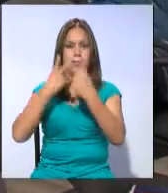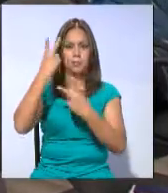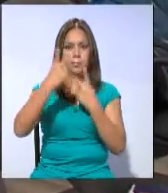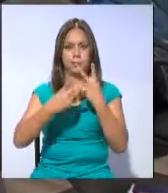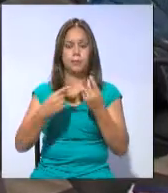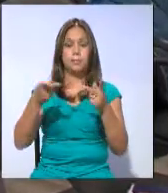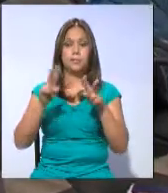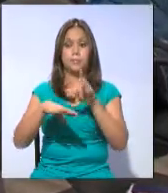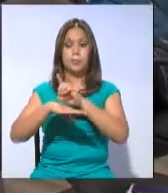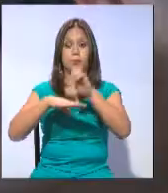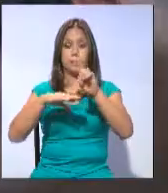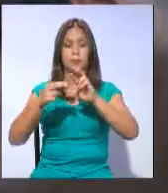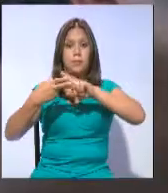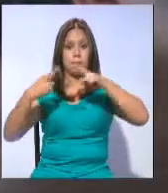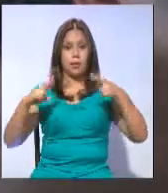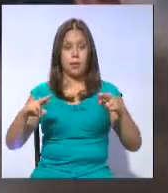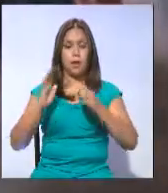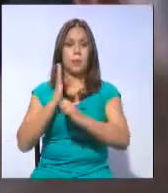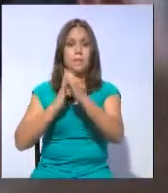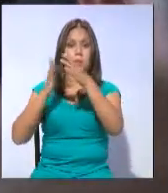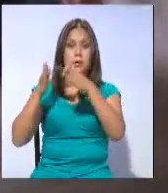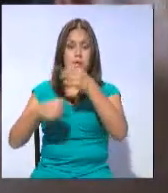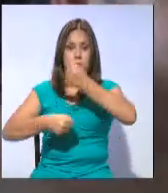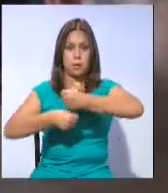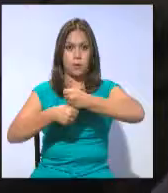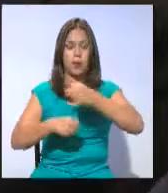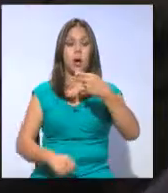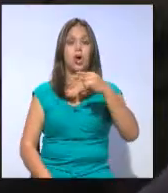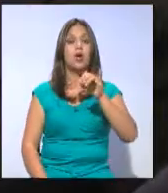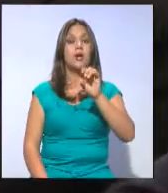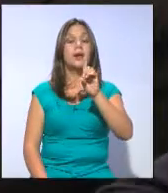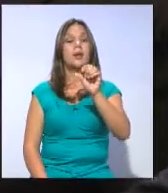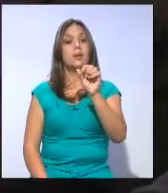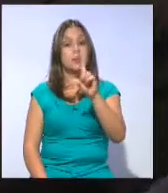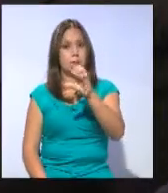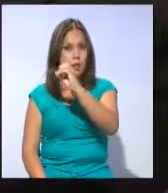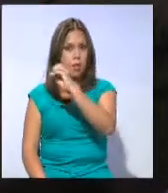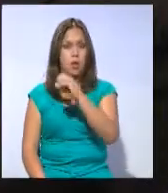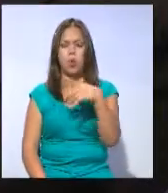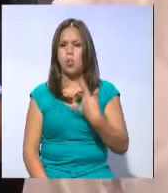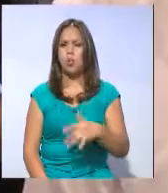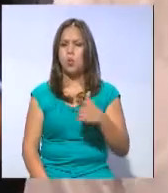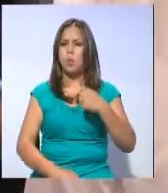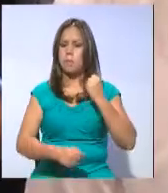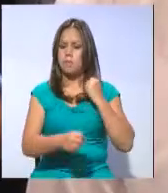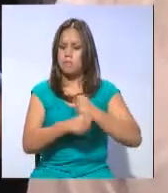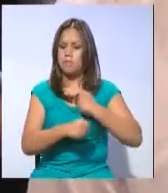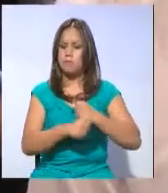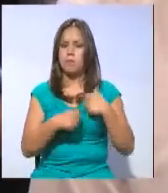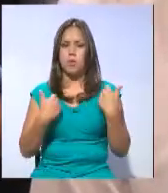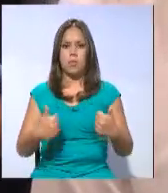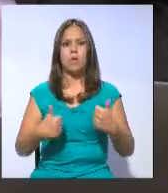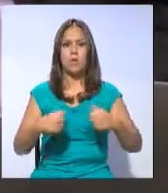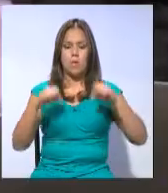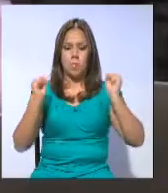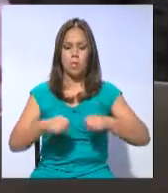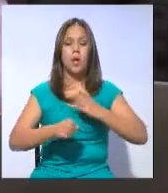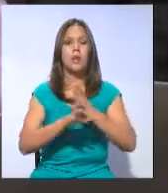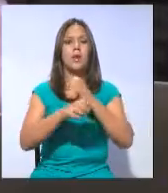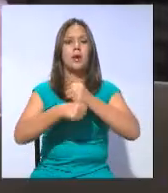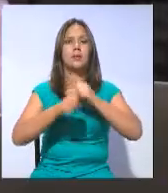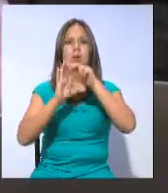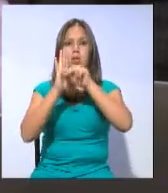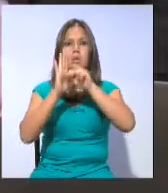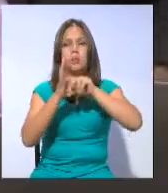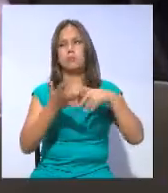que el director regional del Ministerio de Trabajo, Fernando Hidalgo, destacó la participación ciudadana para elaborar una normativa que incorpore